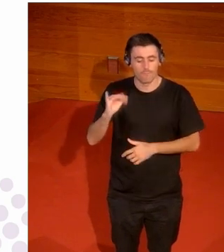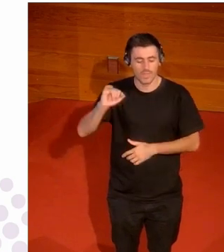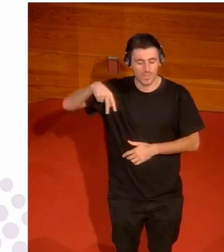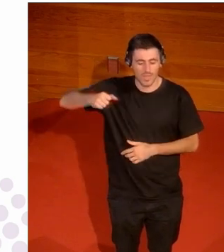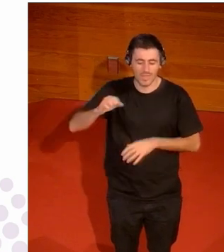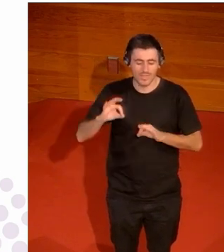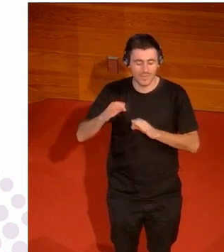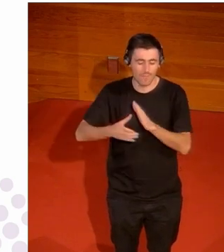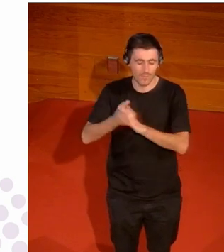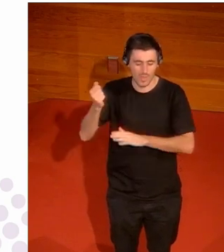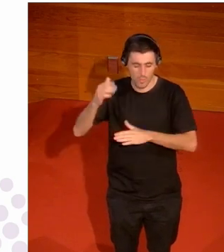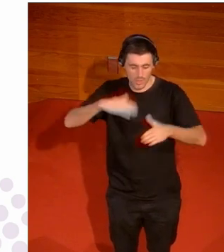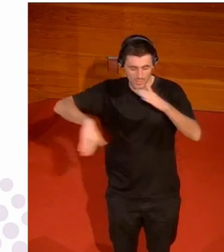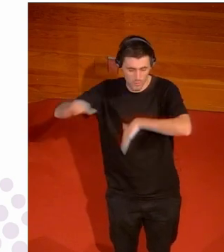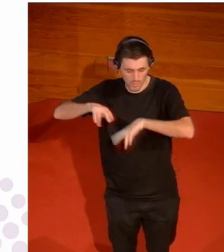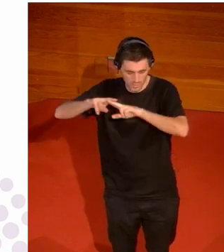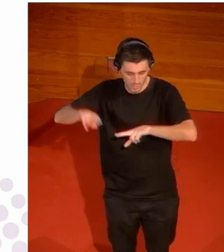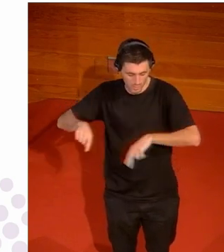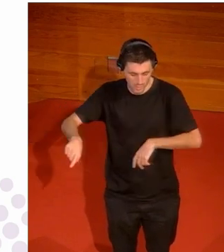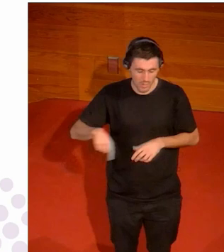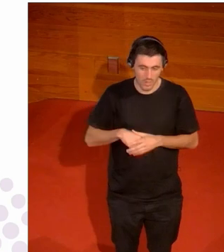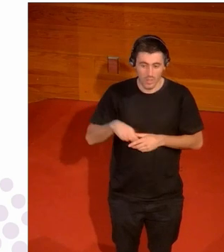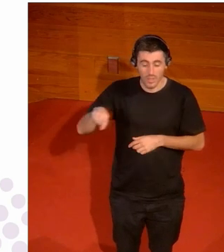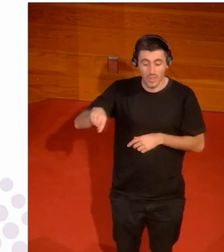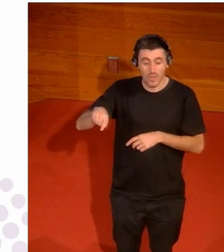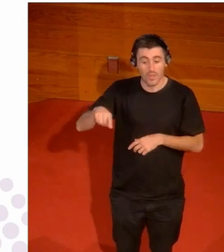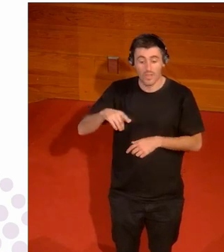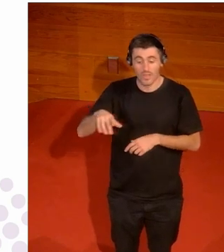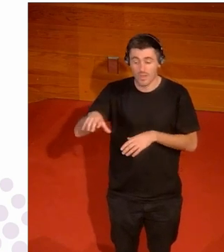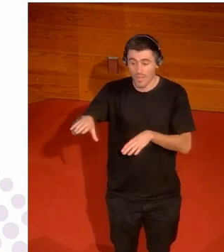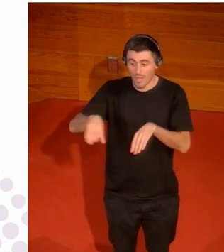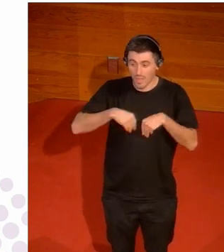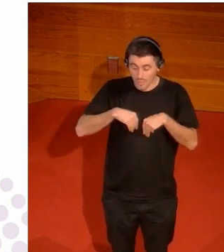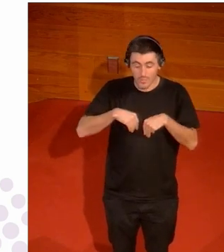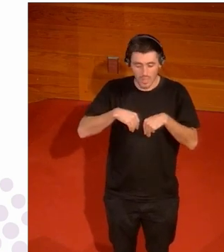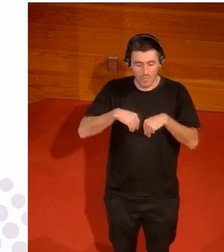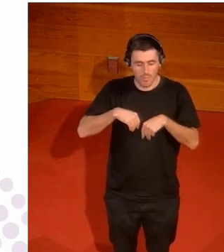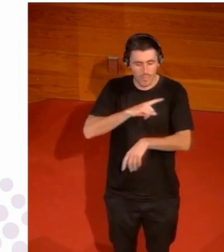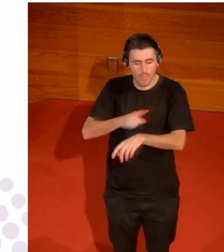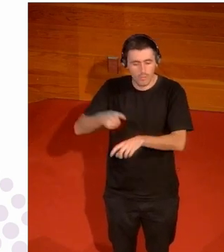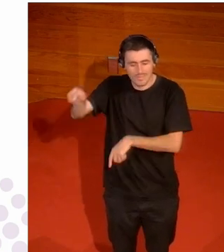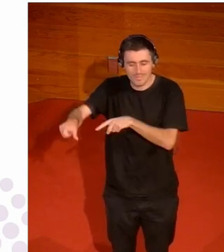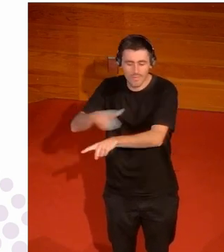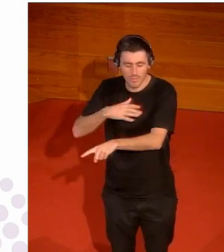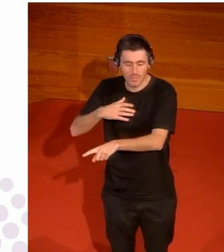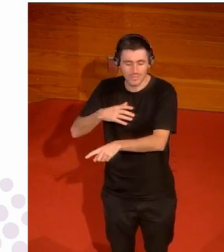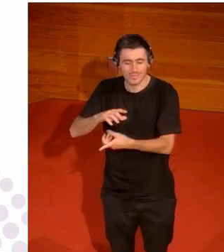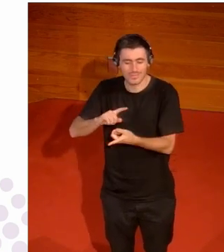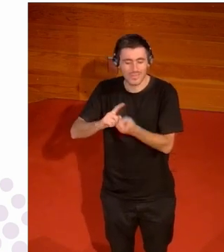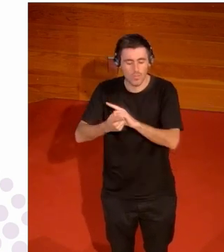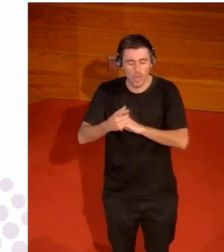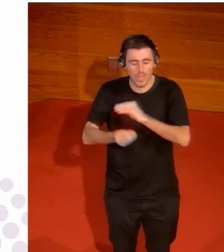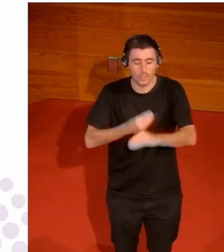natación admiten a los deportistas que quieren a los deportistas que quieren que hayan hecho la transición siempre y cuando hayan hecho